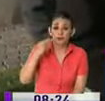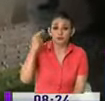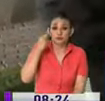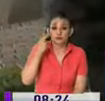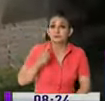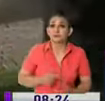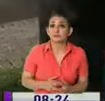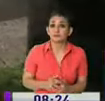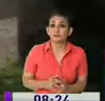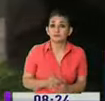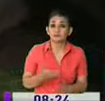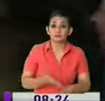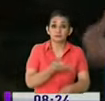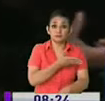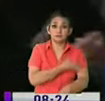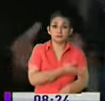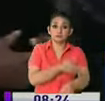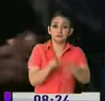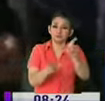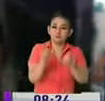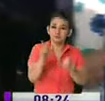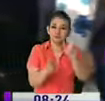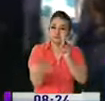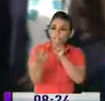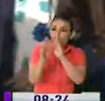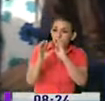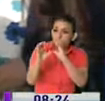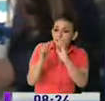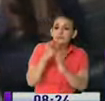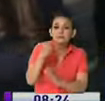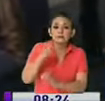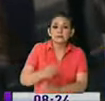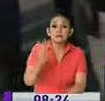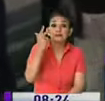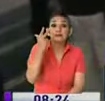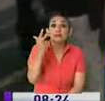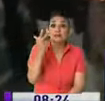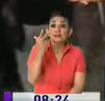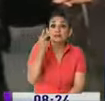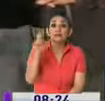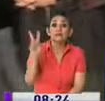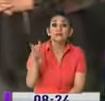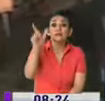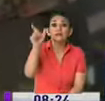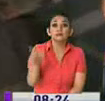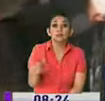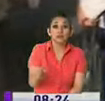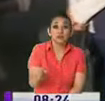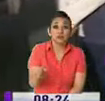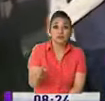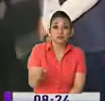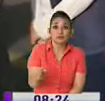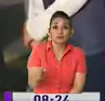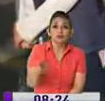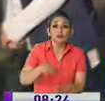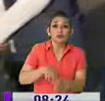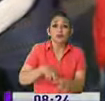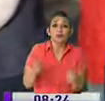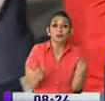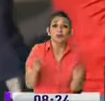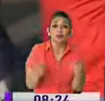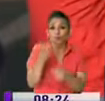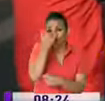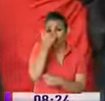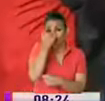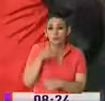de lo que hemos conversado con algunas personas dicen que también son tres venezolanos que vienen, están en este carro y